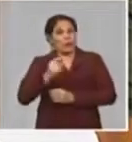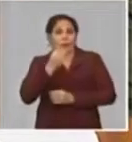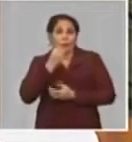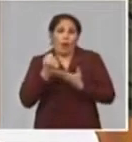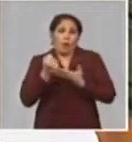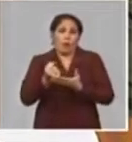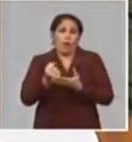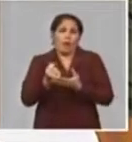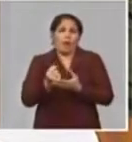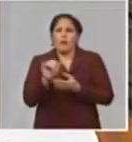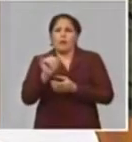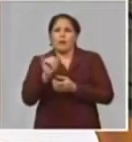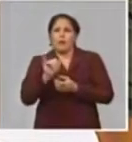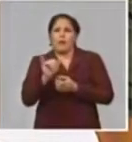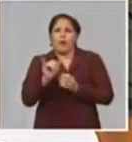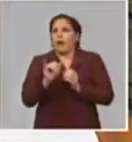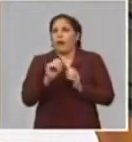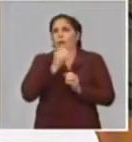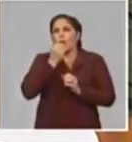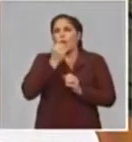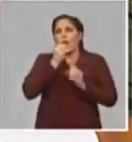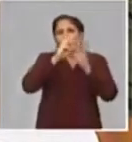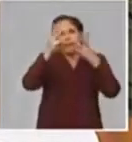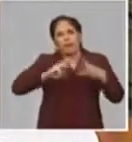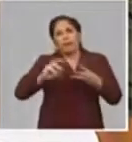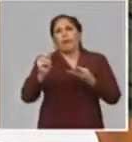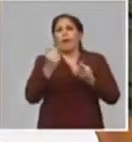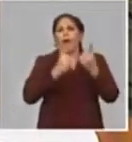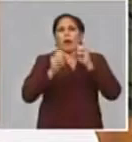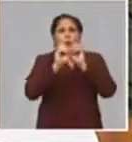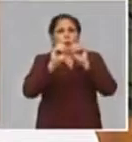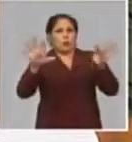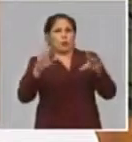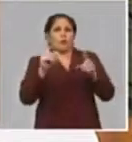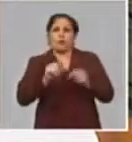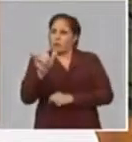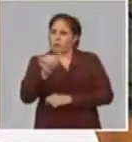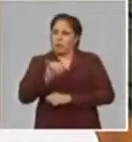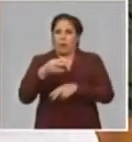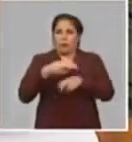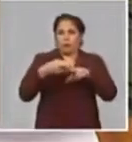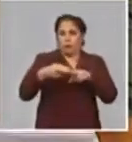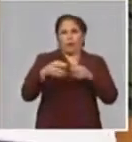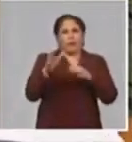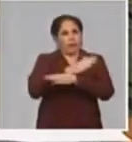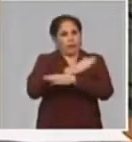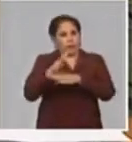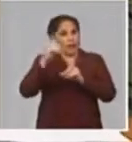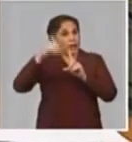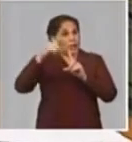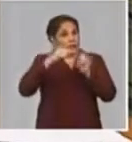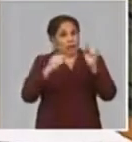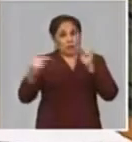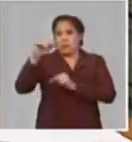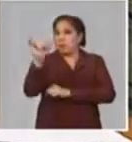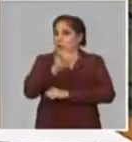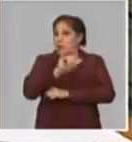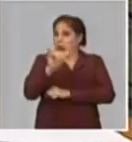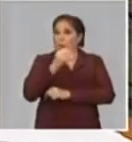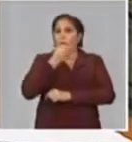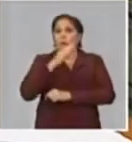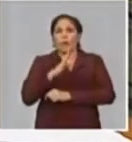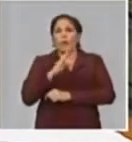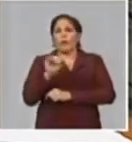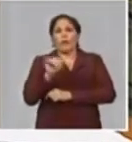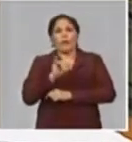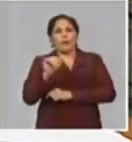los detalles, en las esencias, llegando a las esencias de las personas. También hemos estado en otras tareas fundamentales. Dígase, en